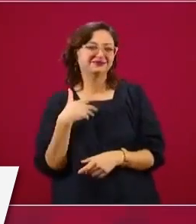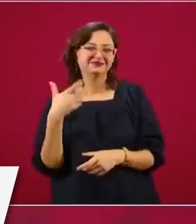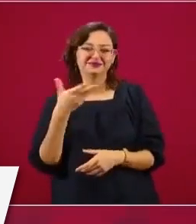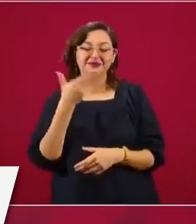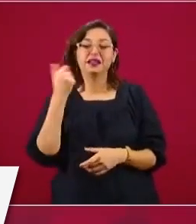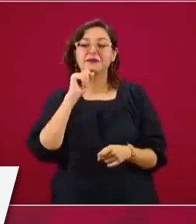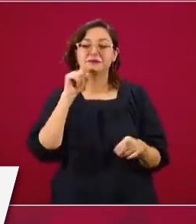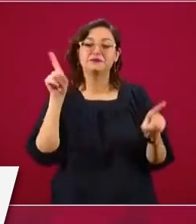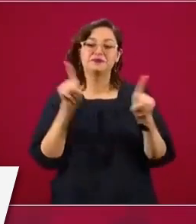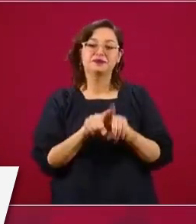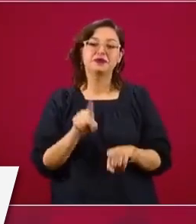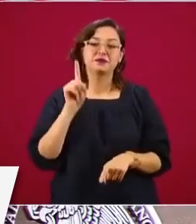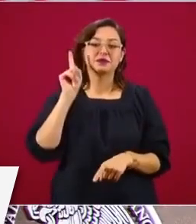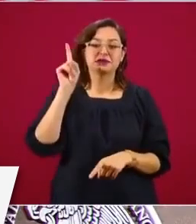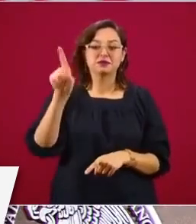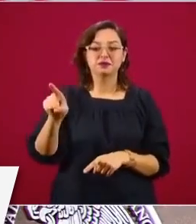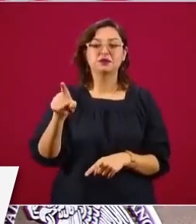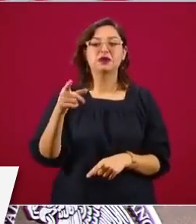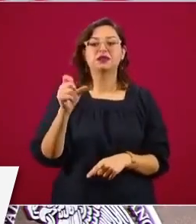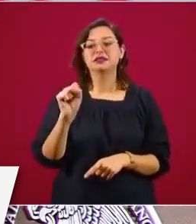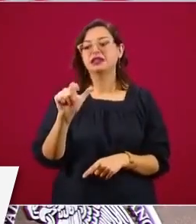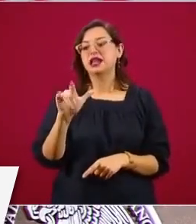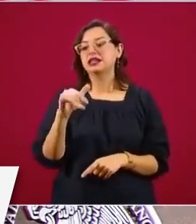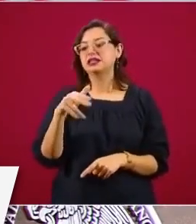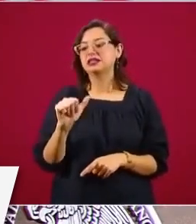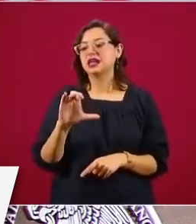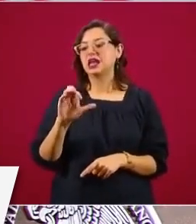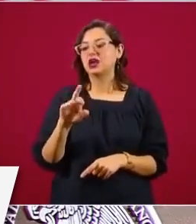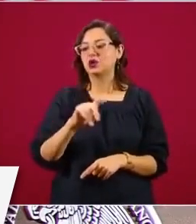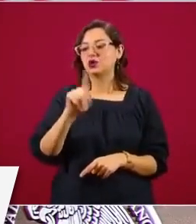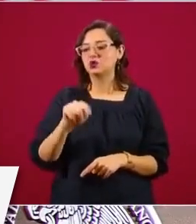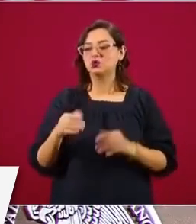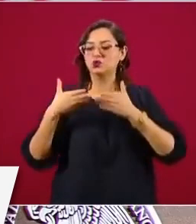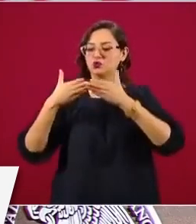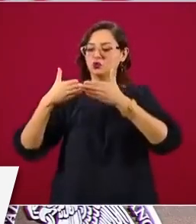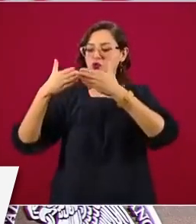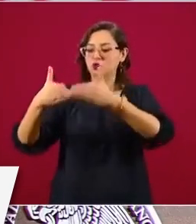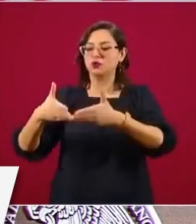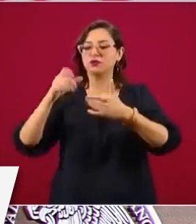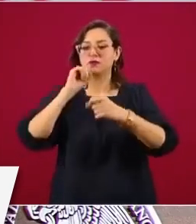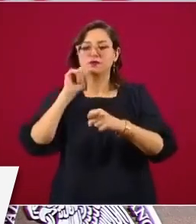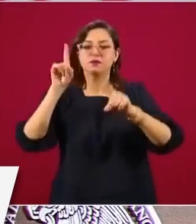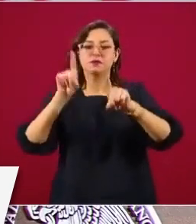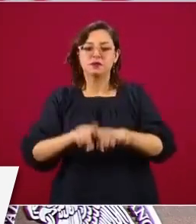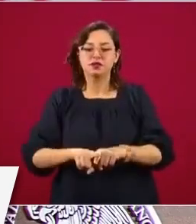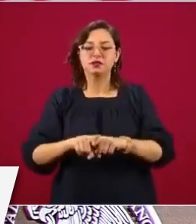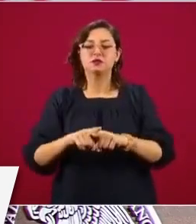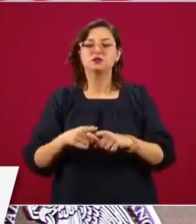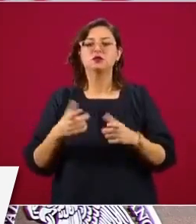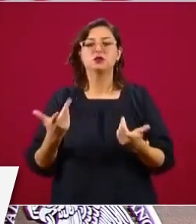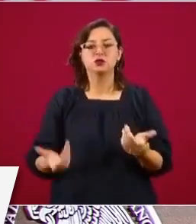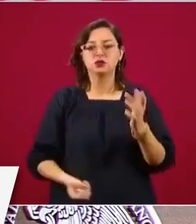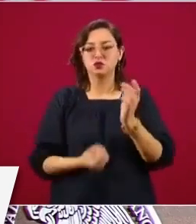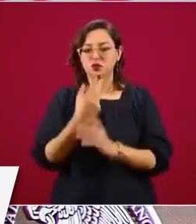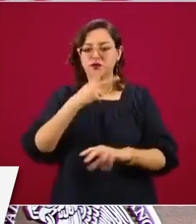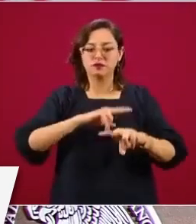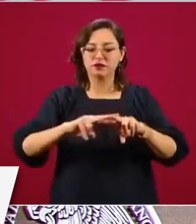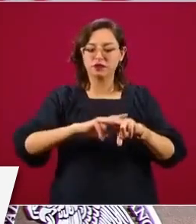ampliando el puerto, quiero ir a ver los tramos que ya se están construyendo de la nueva vía, del ferrocarril del Istmo,